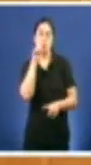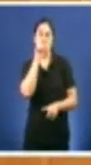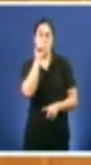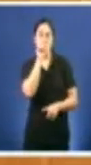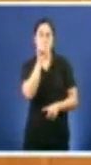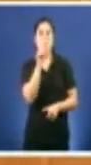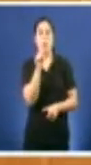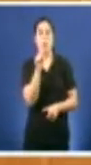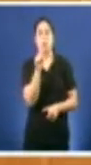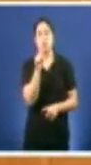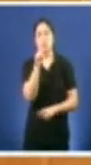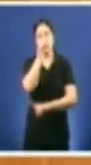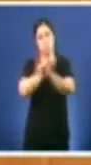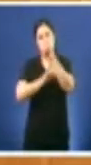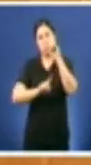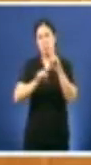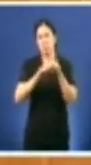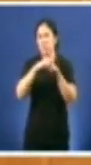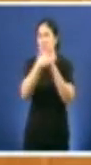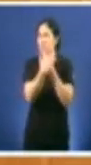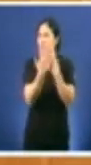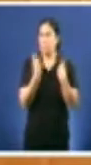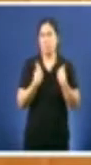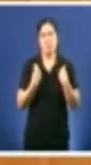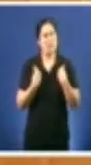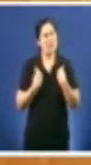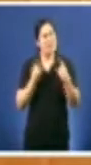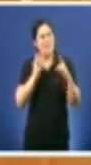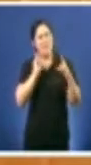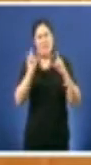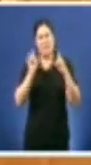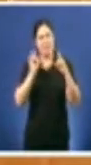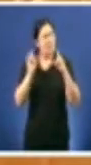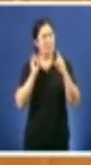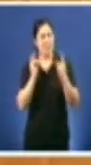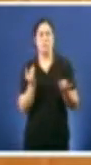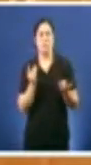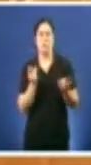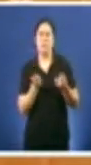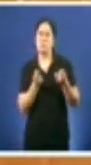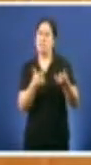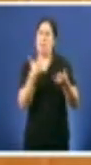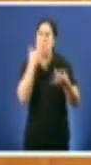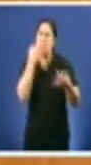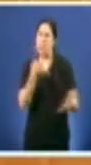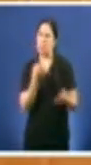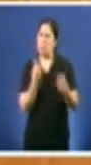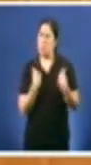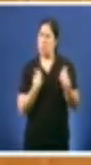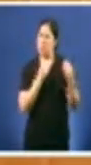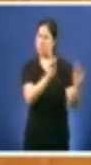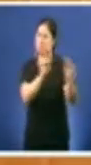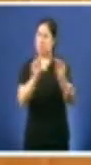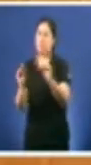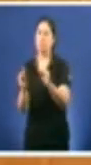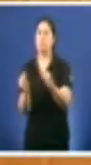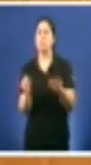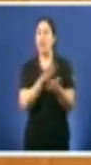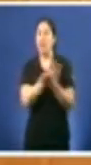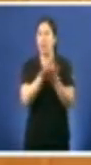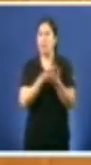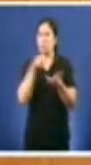é escandaloso pon en perigo ás súas vidas o falábamos o outro día neste pleno